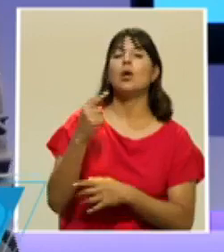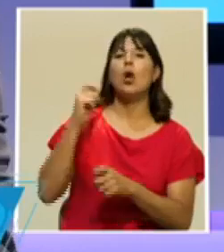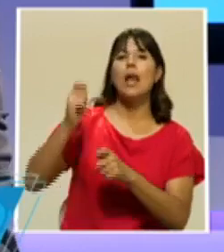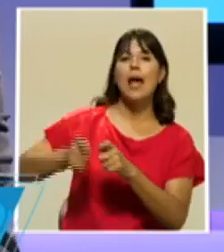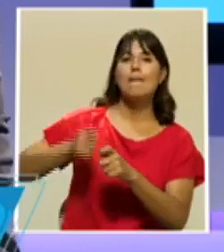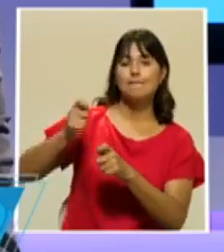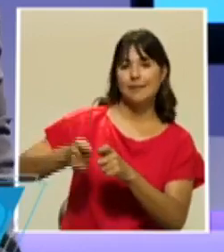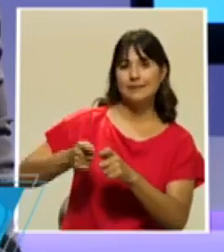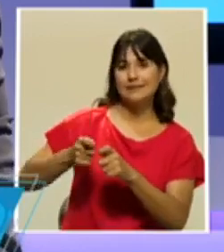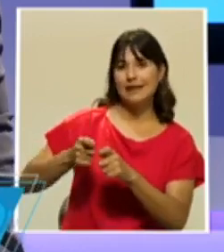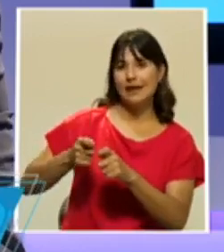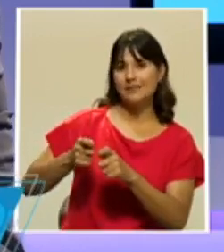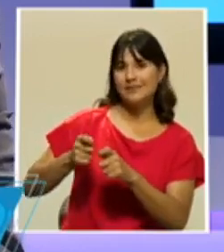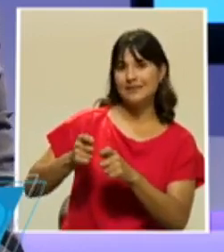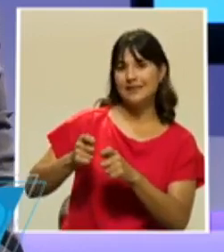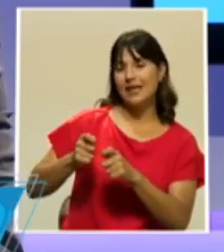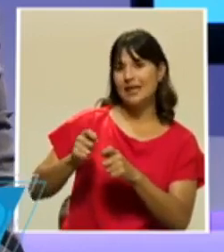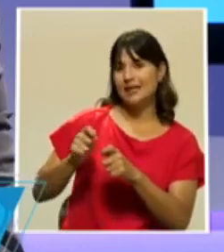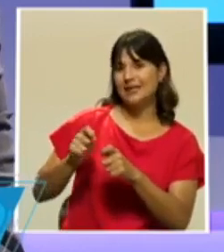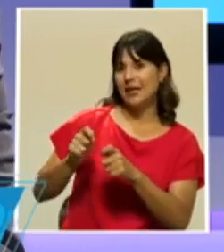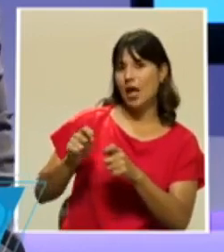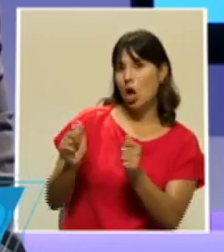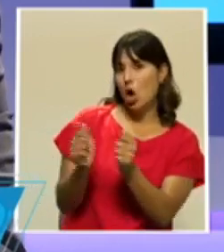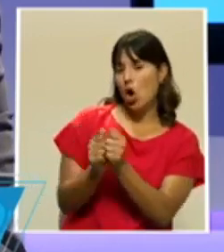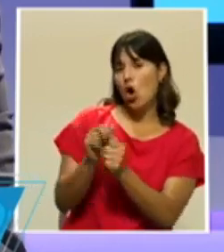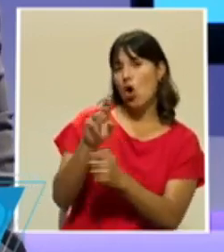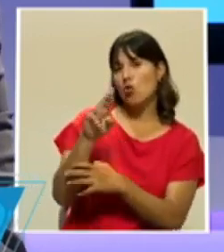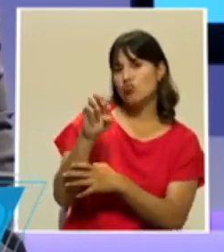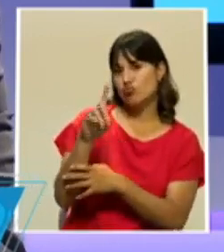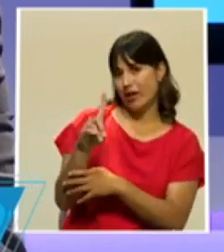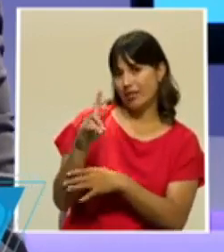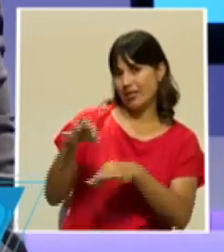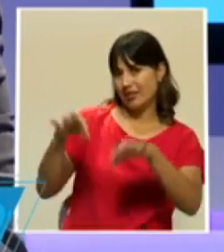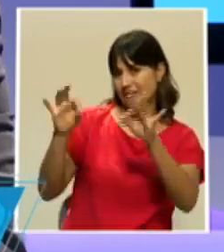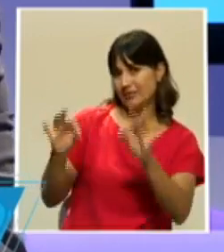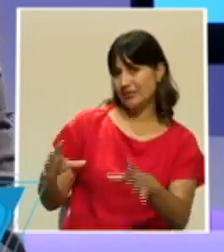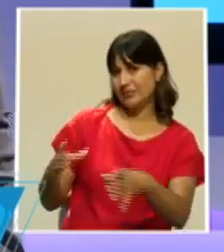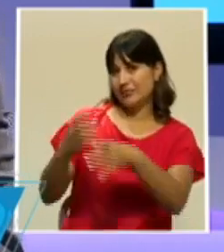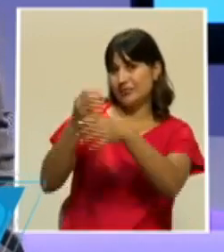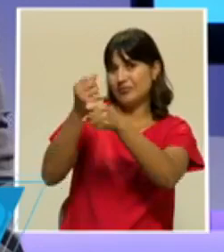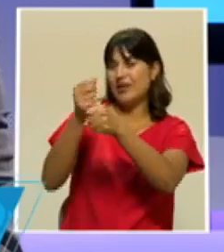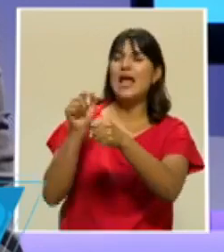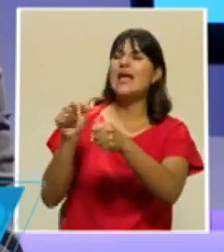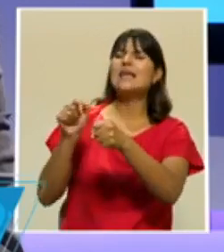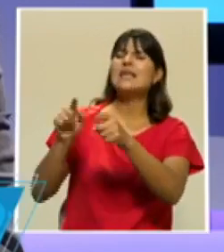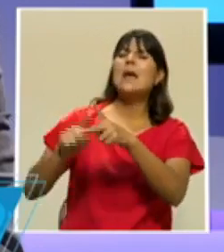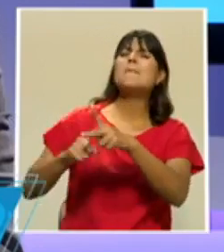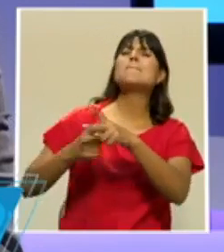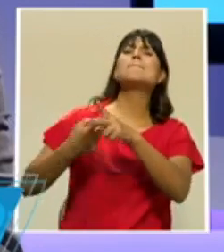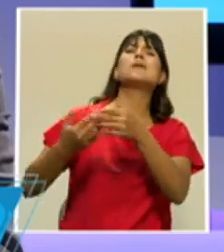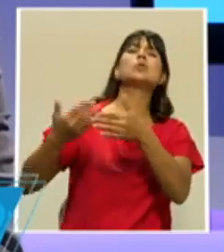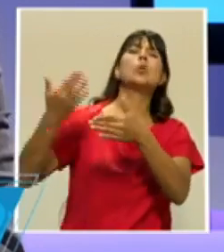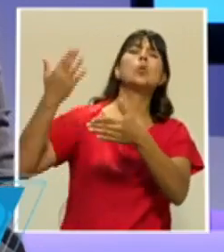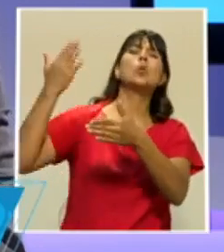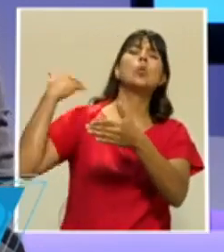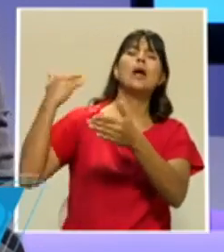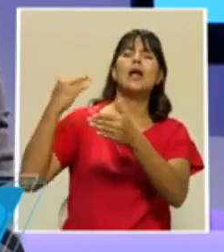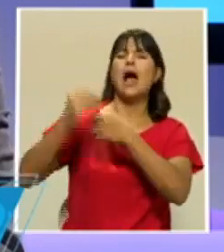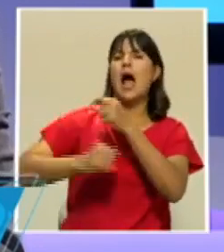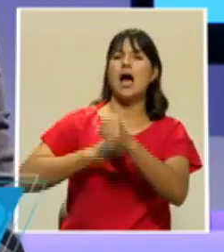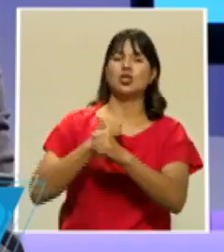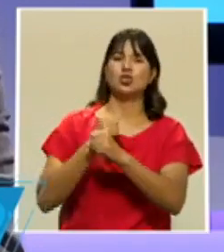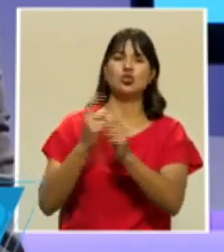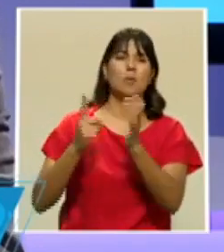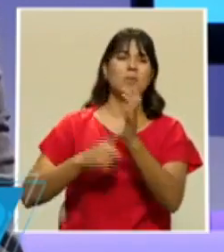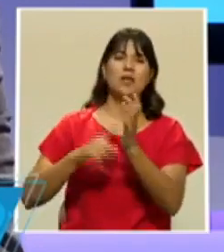país es un arte de pesca que se empezó a operar en los años 50 del siglo pasado y que